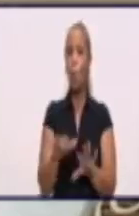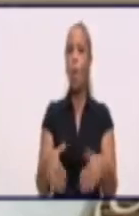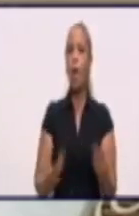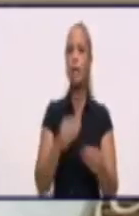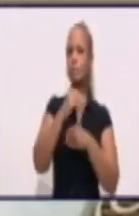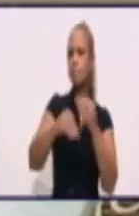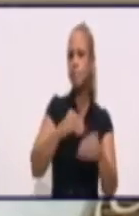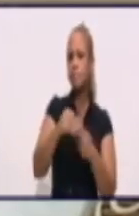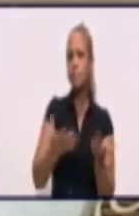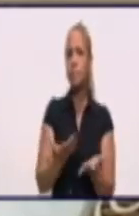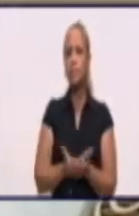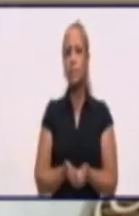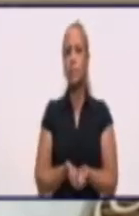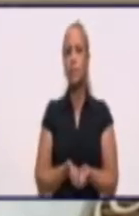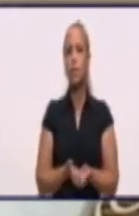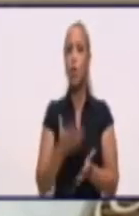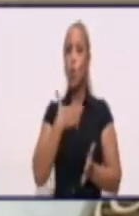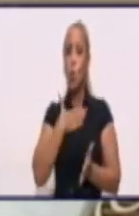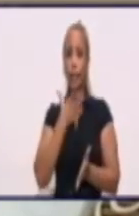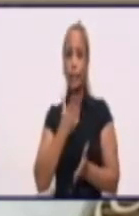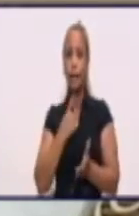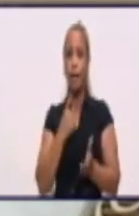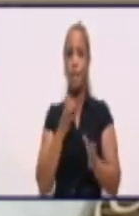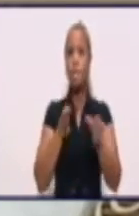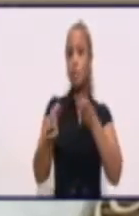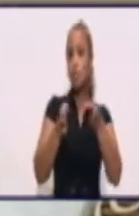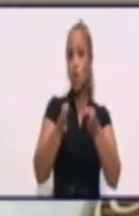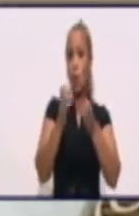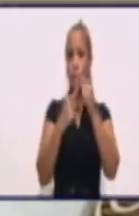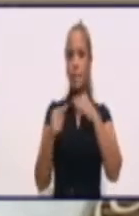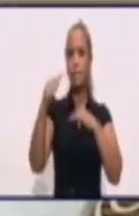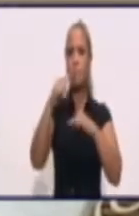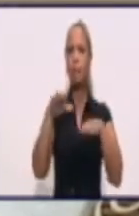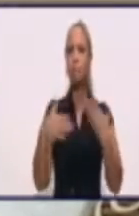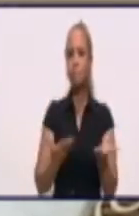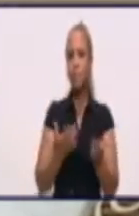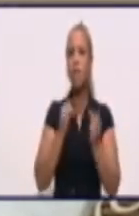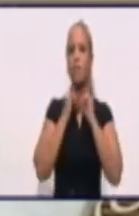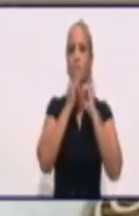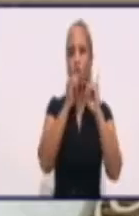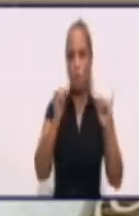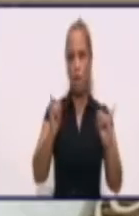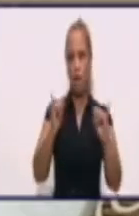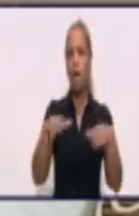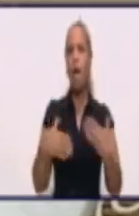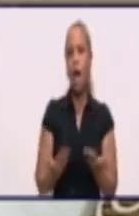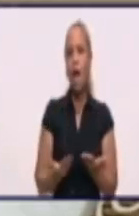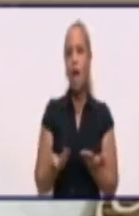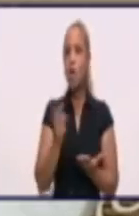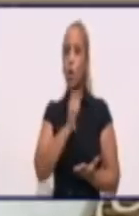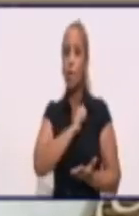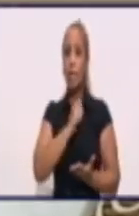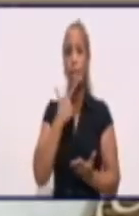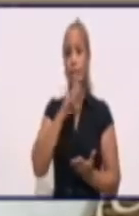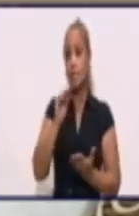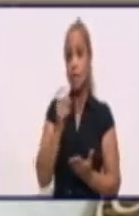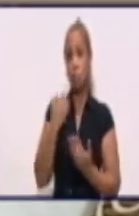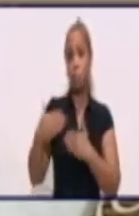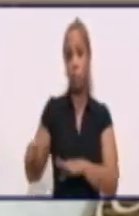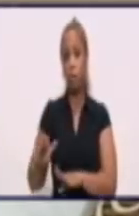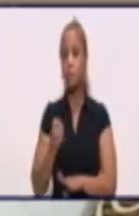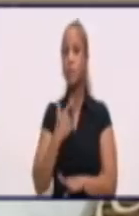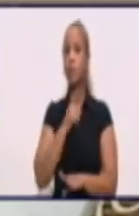esos cambios. Nuestra función principal es informar. No quiere decir que vamos a dejar de informar. Los